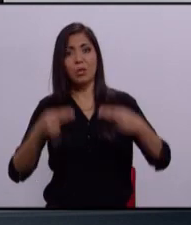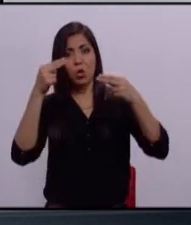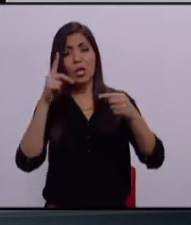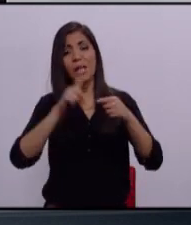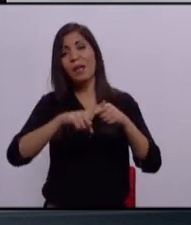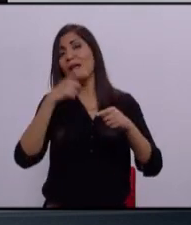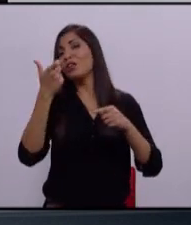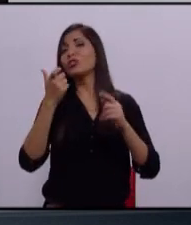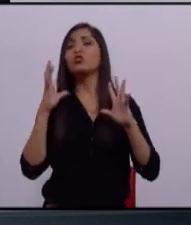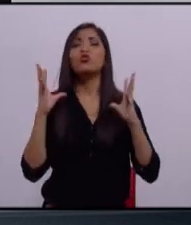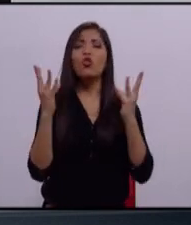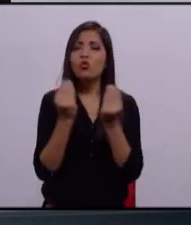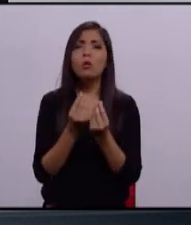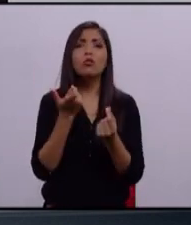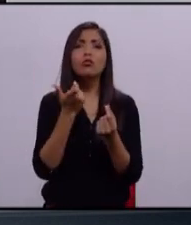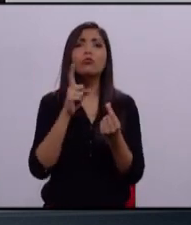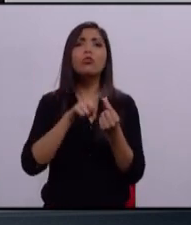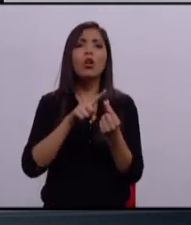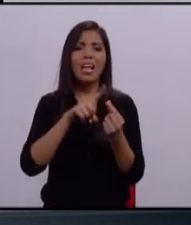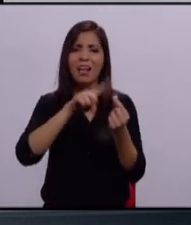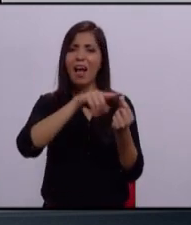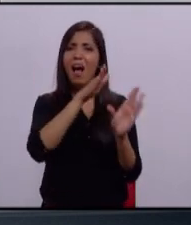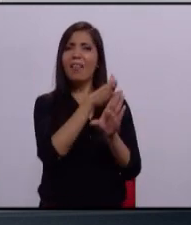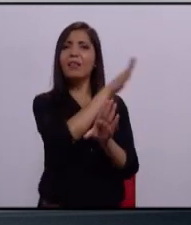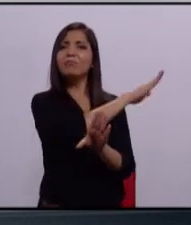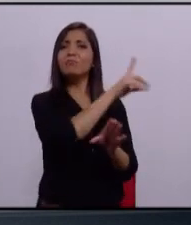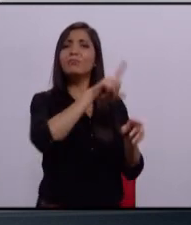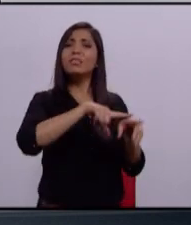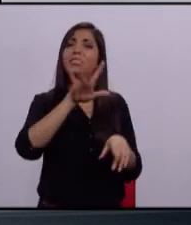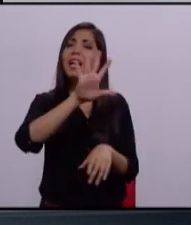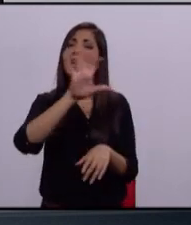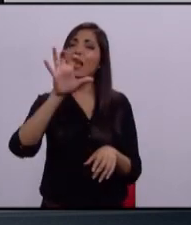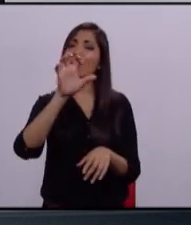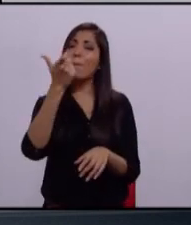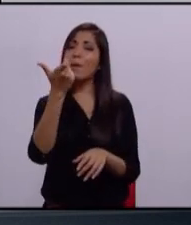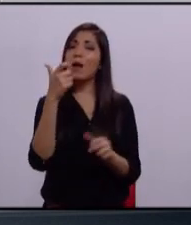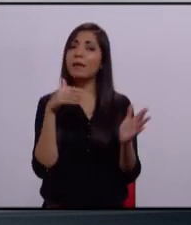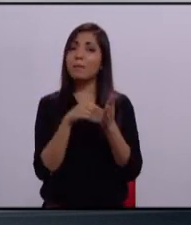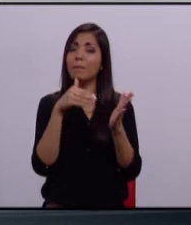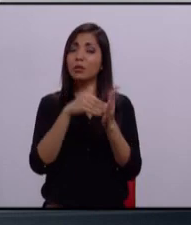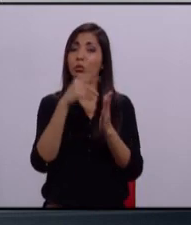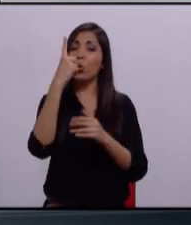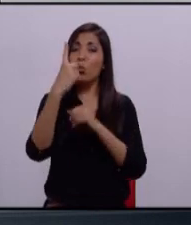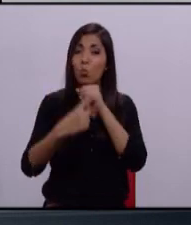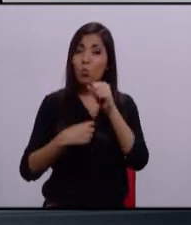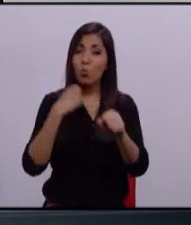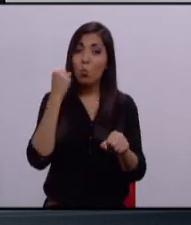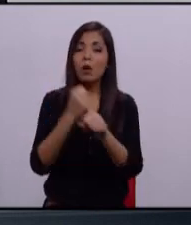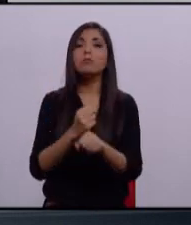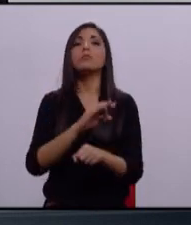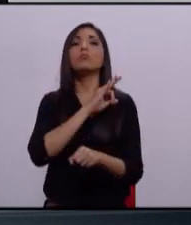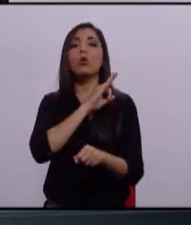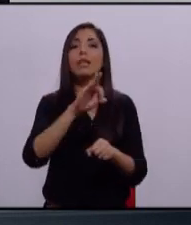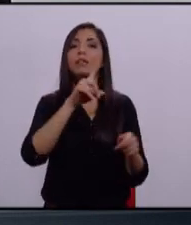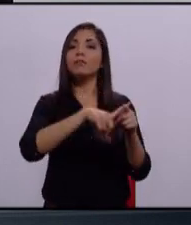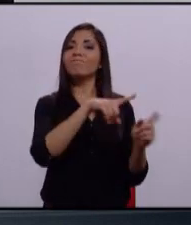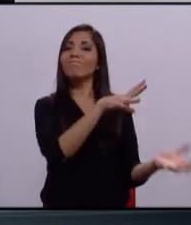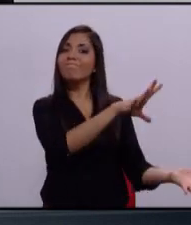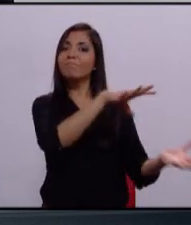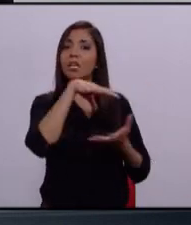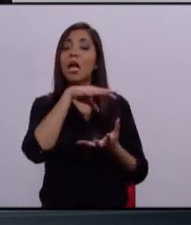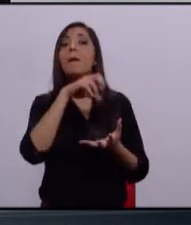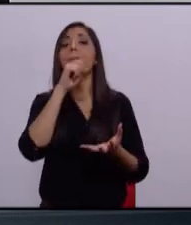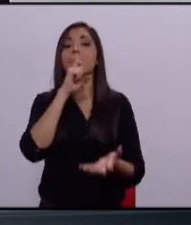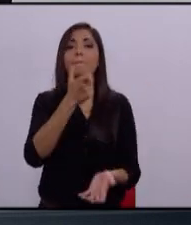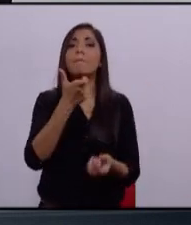dinero lo vamos a sacar del combate a la corrupción. 500 millones de pesos cada año son los que vamos a rescatar, que hoy por